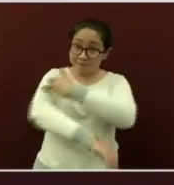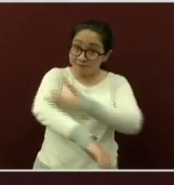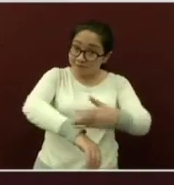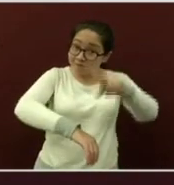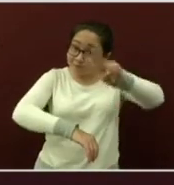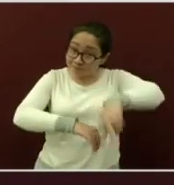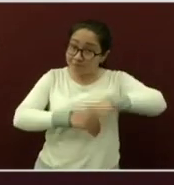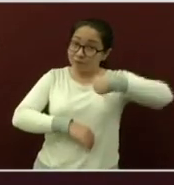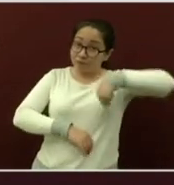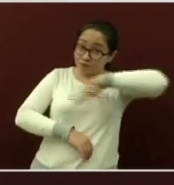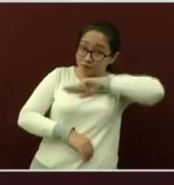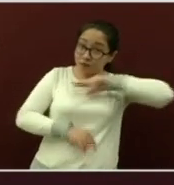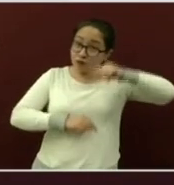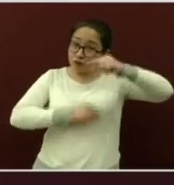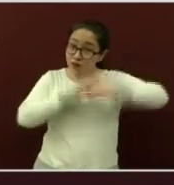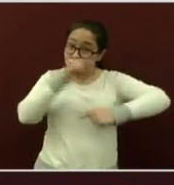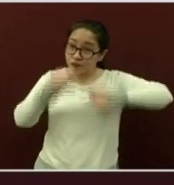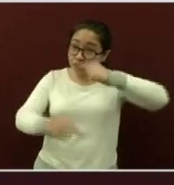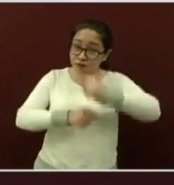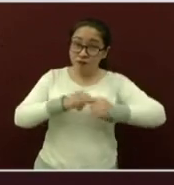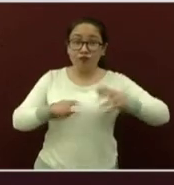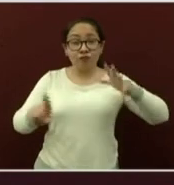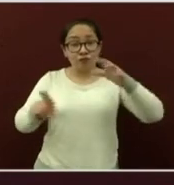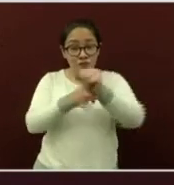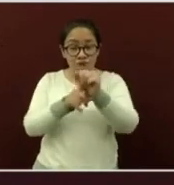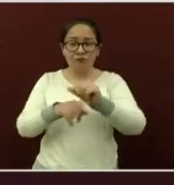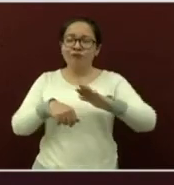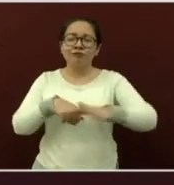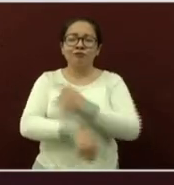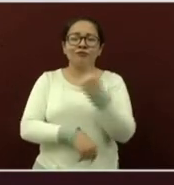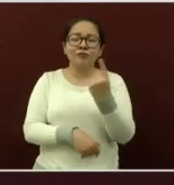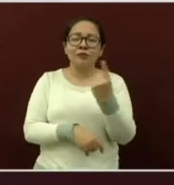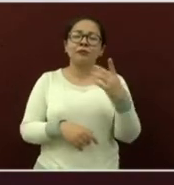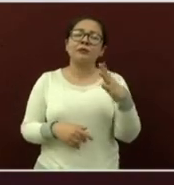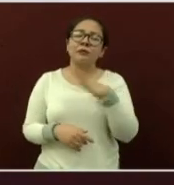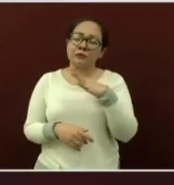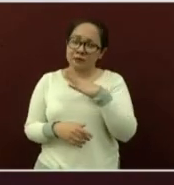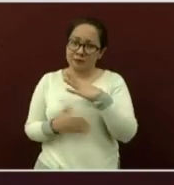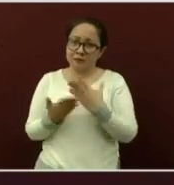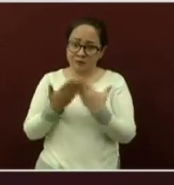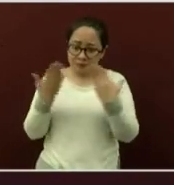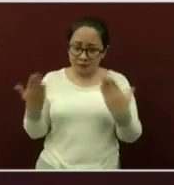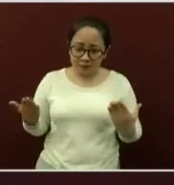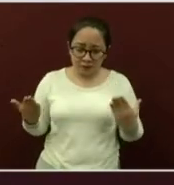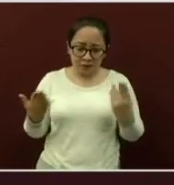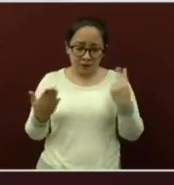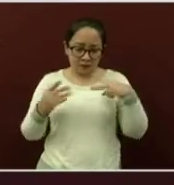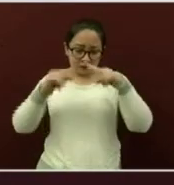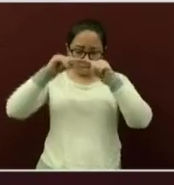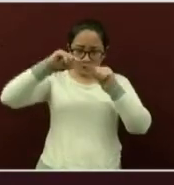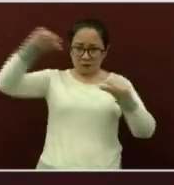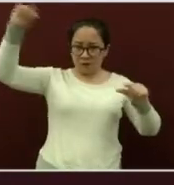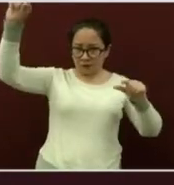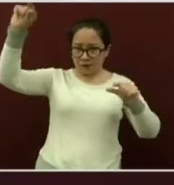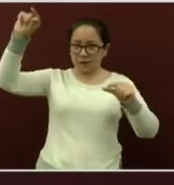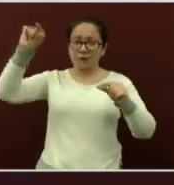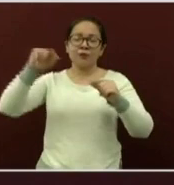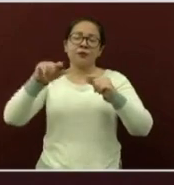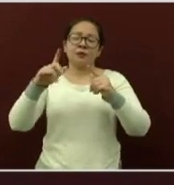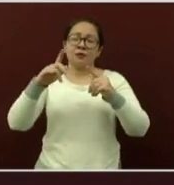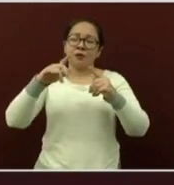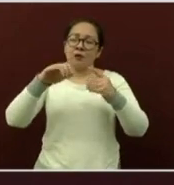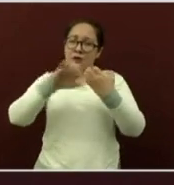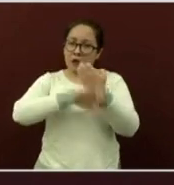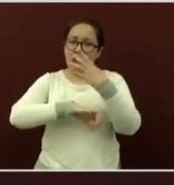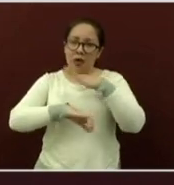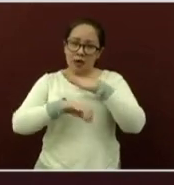estado logrando. Pues es así como al día de hoy nuestro estado se mantiene en un color verde de riesgo